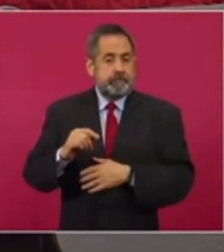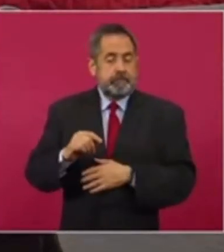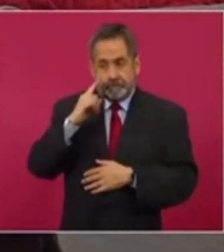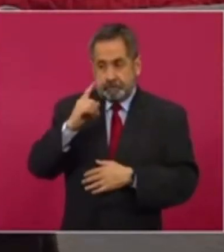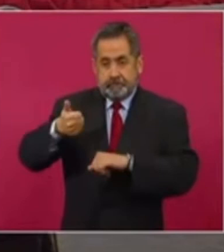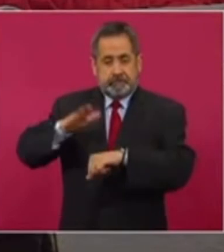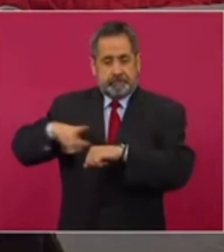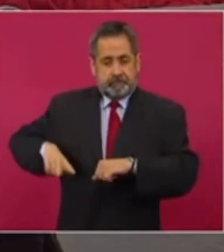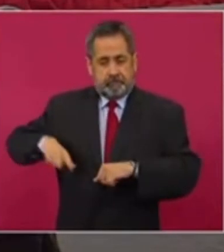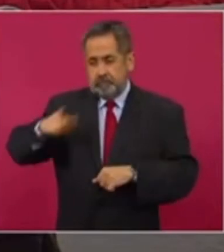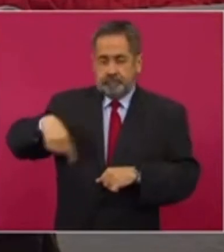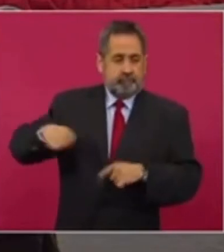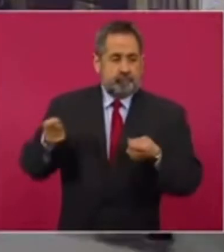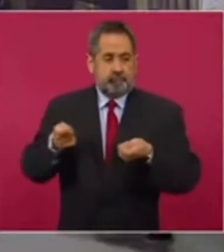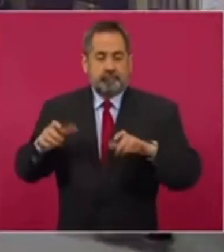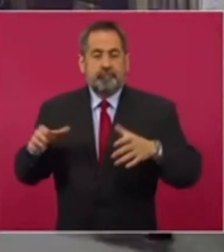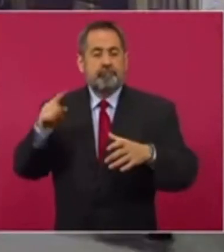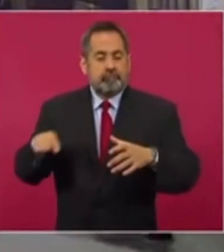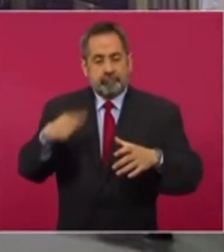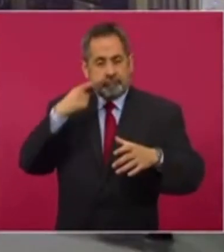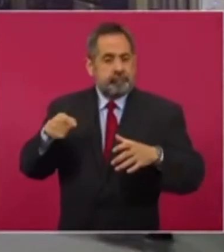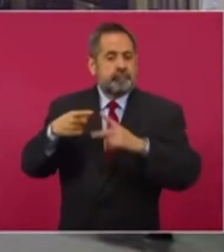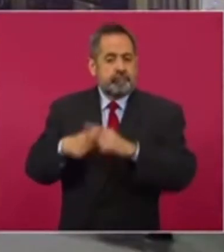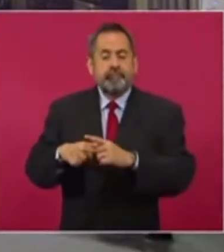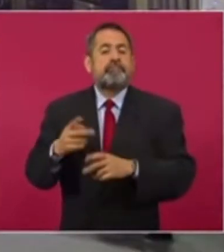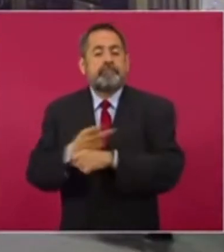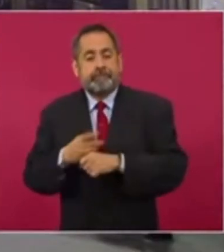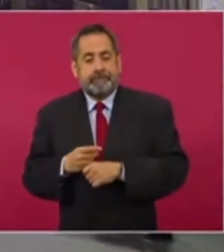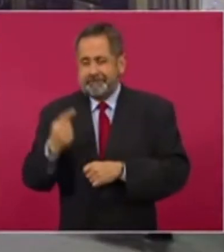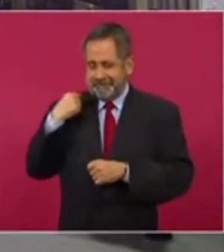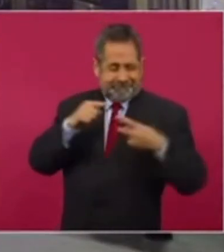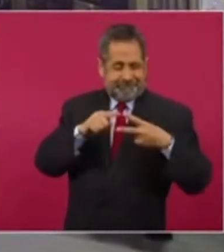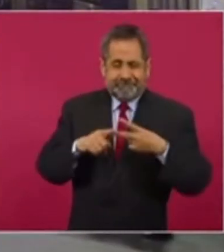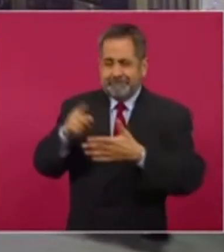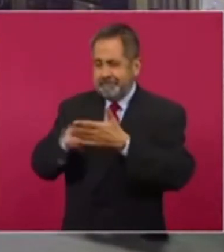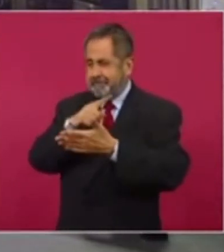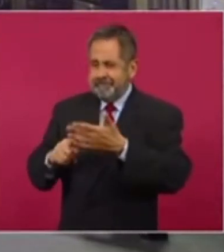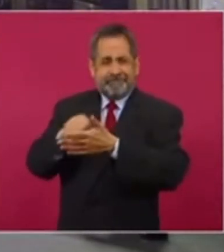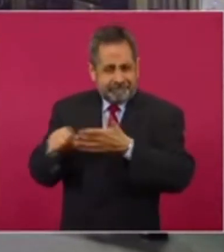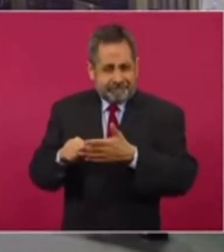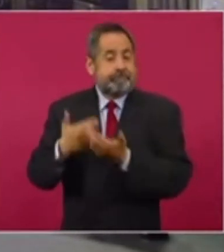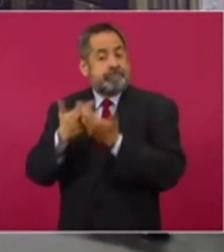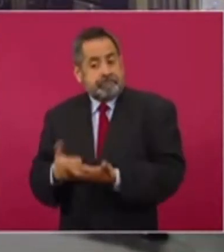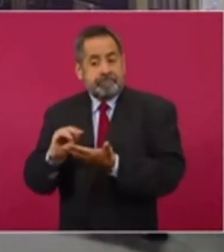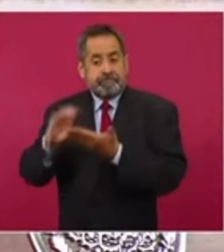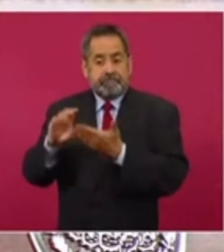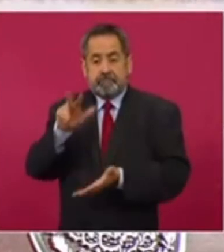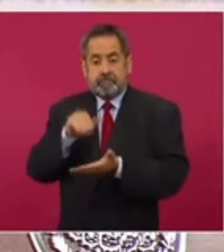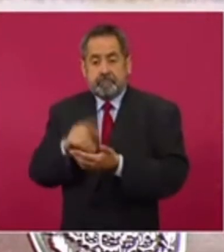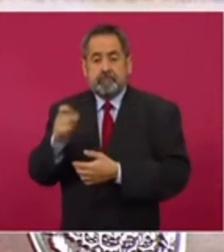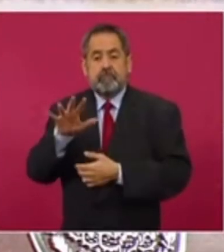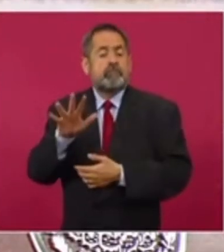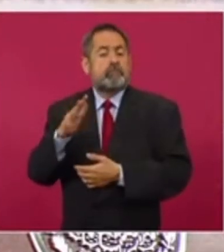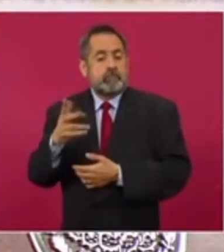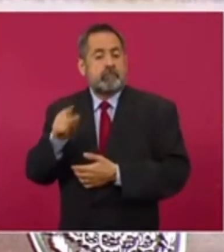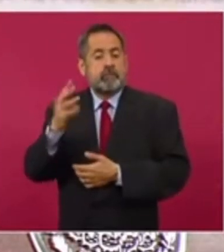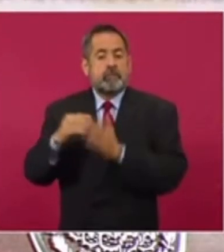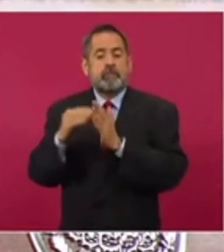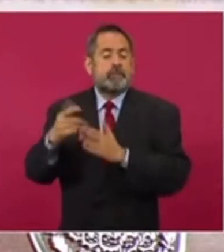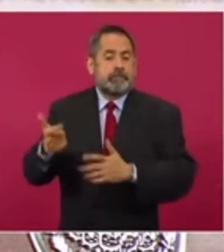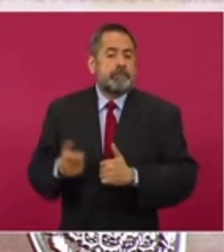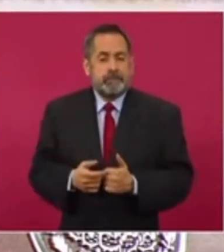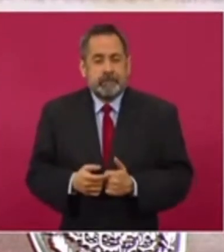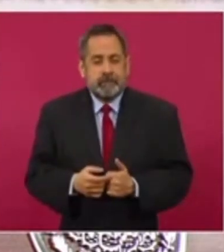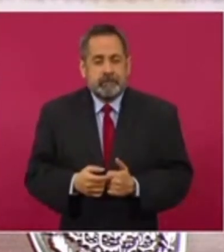administración pública se han tenido, a partir de la cancelación de estos últimos dos rubros, ahorros anuales por alrededor de 8.155.9 millones de pesos